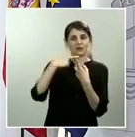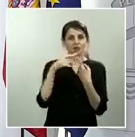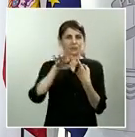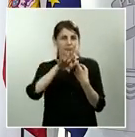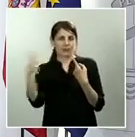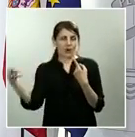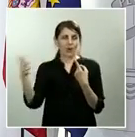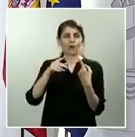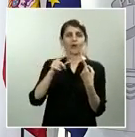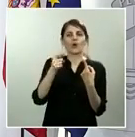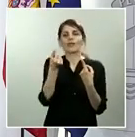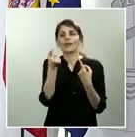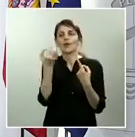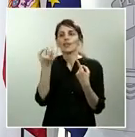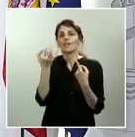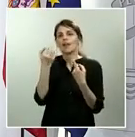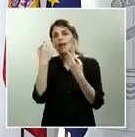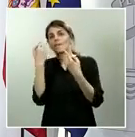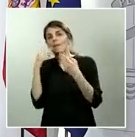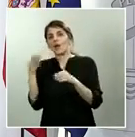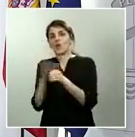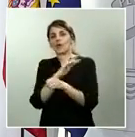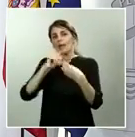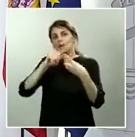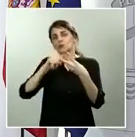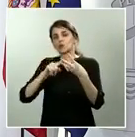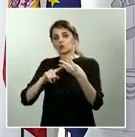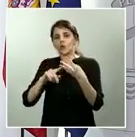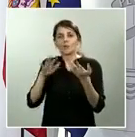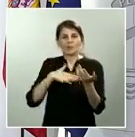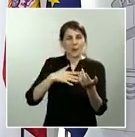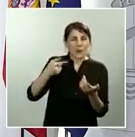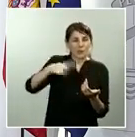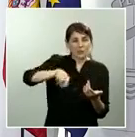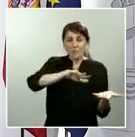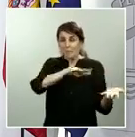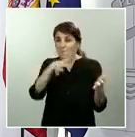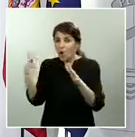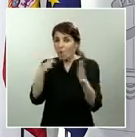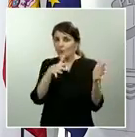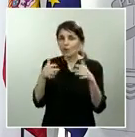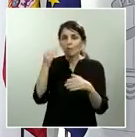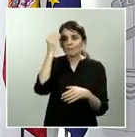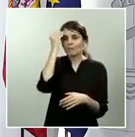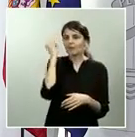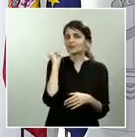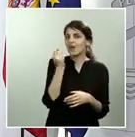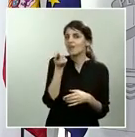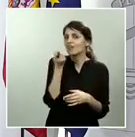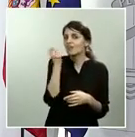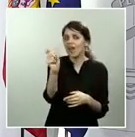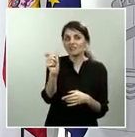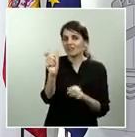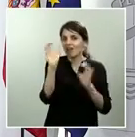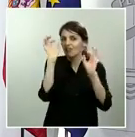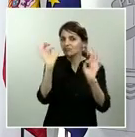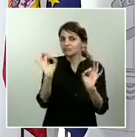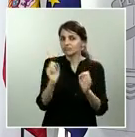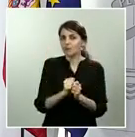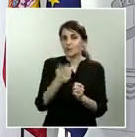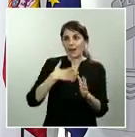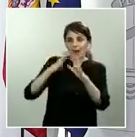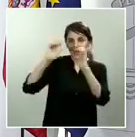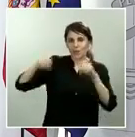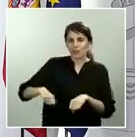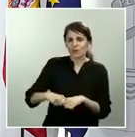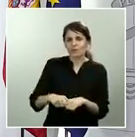alguna cantidad que podría considerar aceptable a la hora de llegar a un acuerdo y me gustaría también repreguntarle sobre el